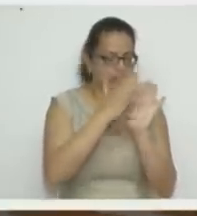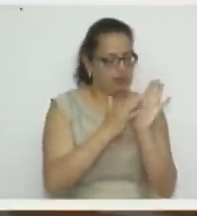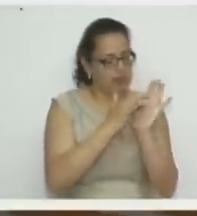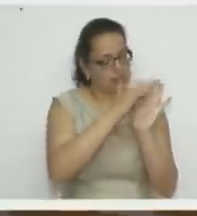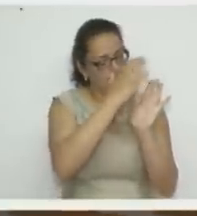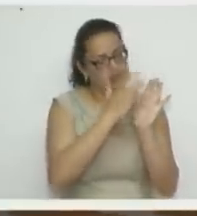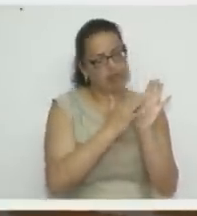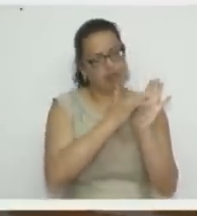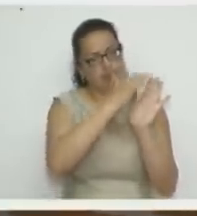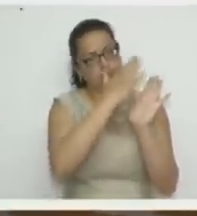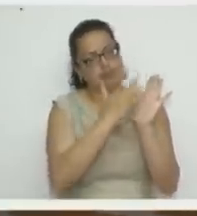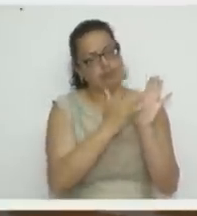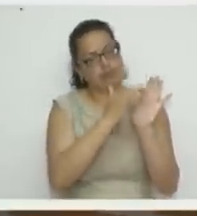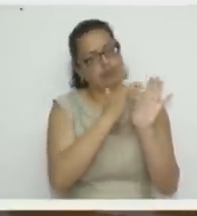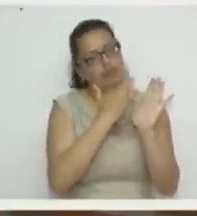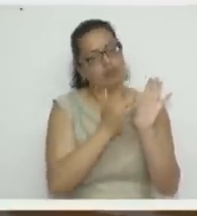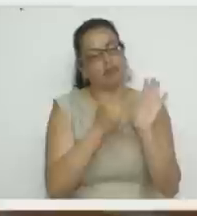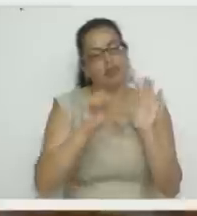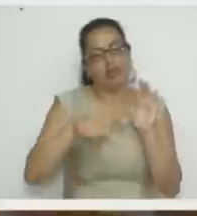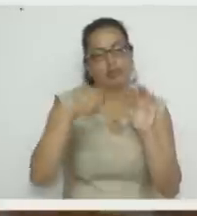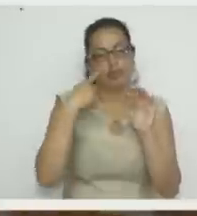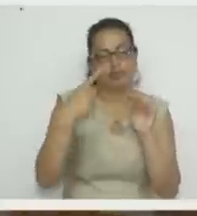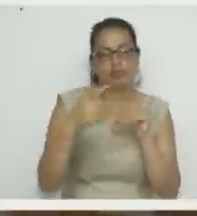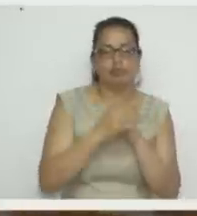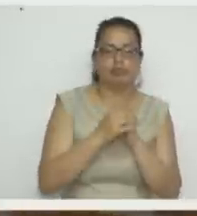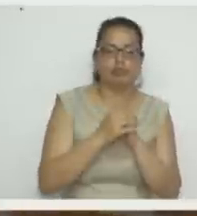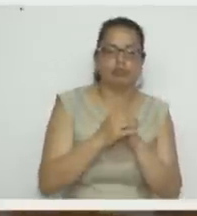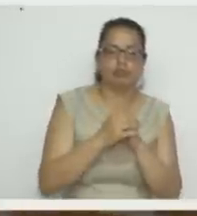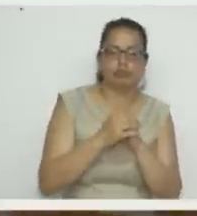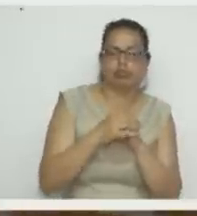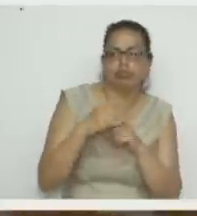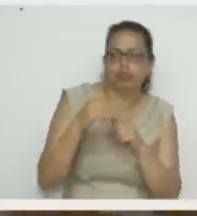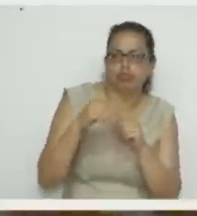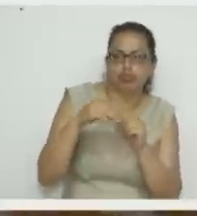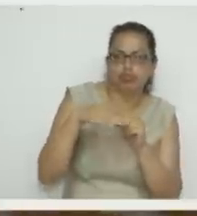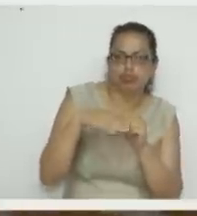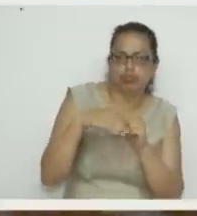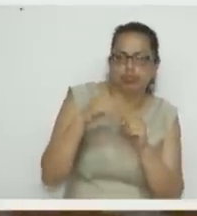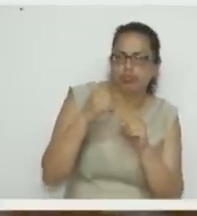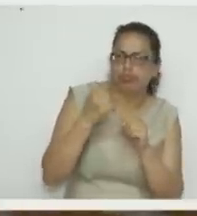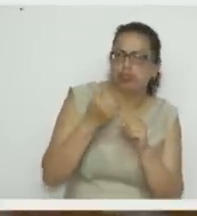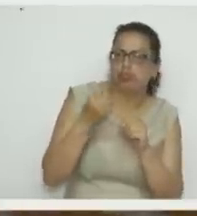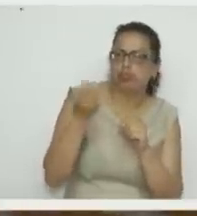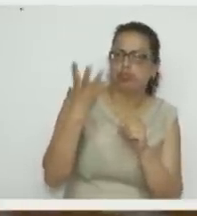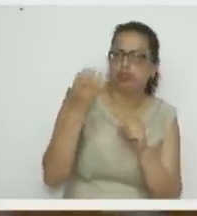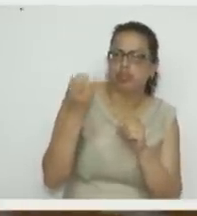utilizando un liner? No, no, este es como un número dos.